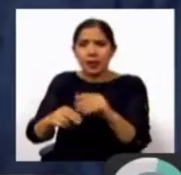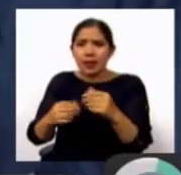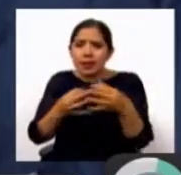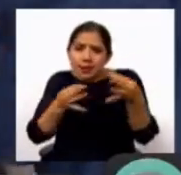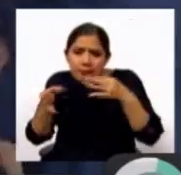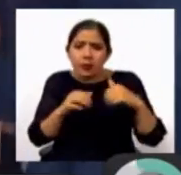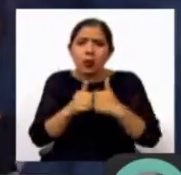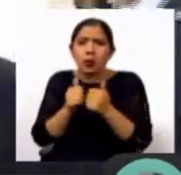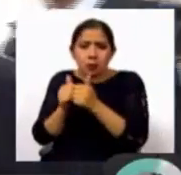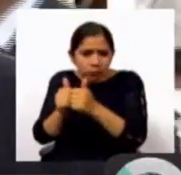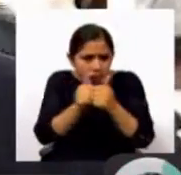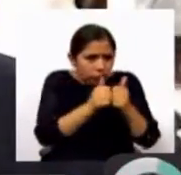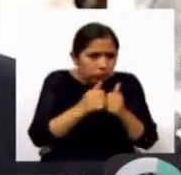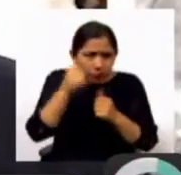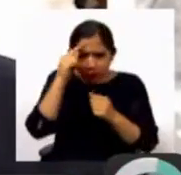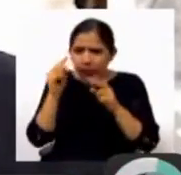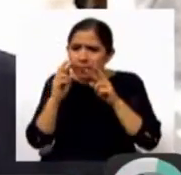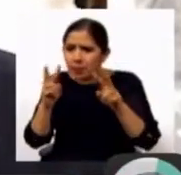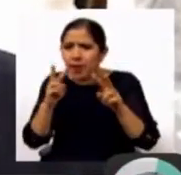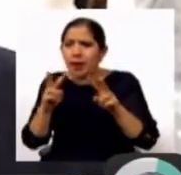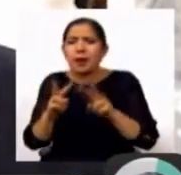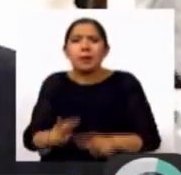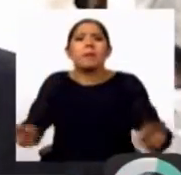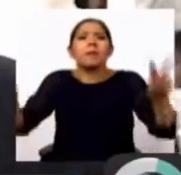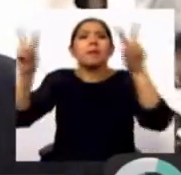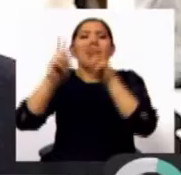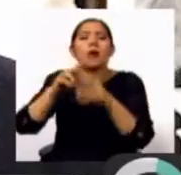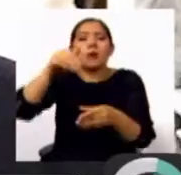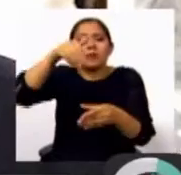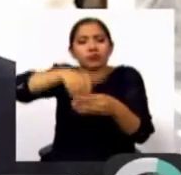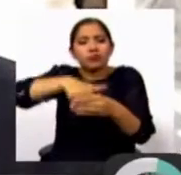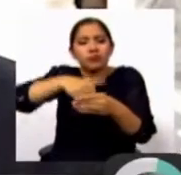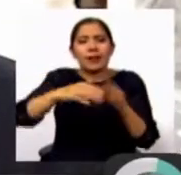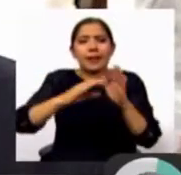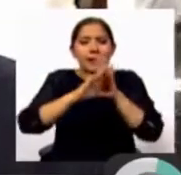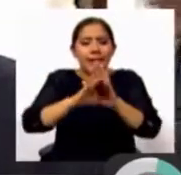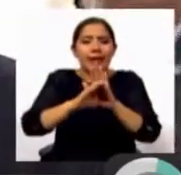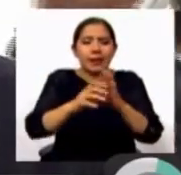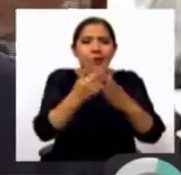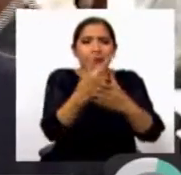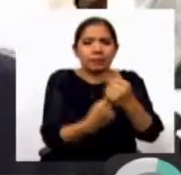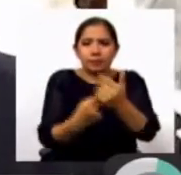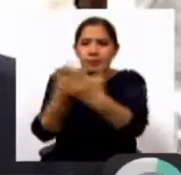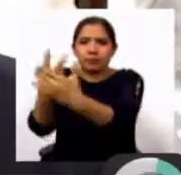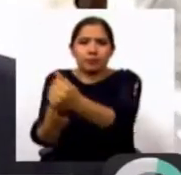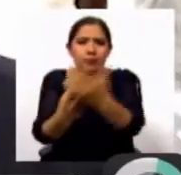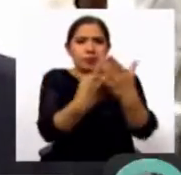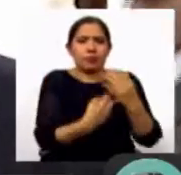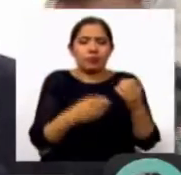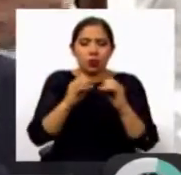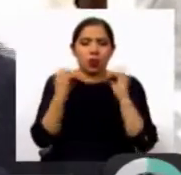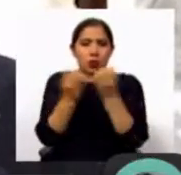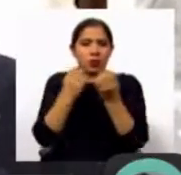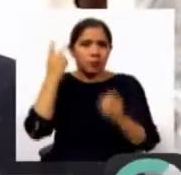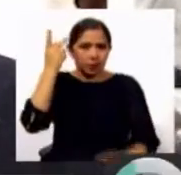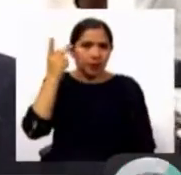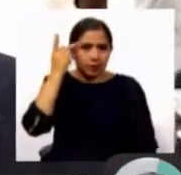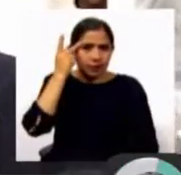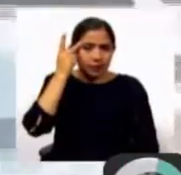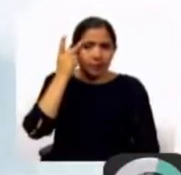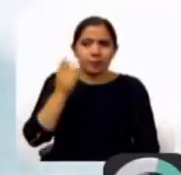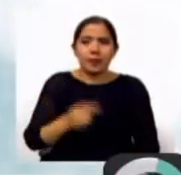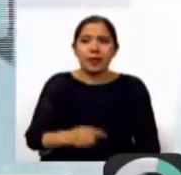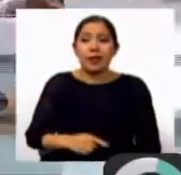binomios presidenciales. La presencia de la OEA seguramente tiene que ver con alguna decisión que ha tomado